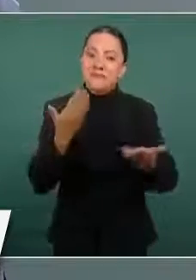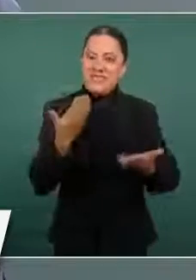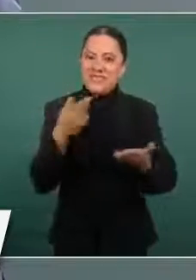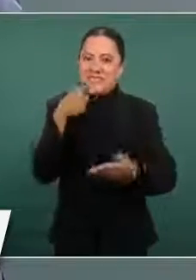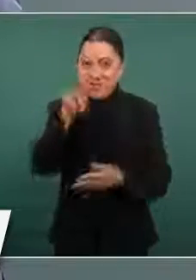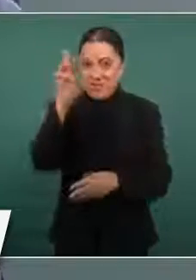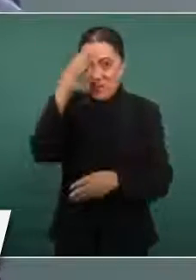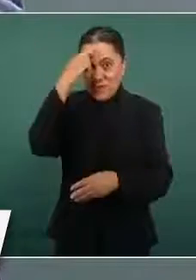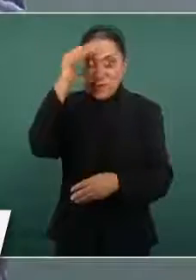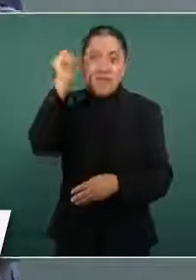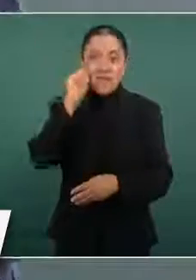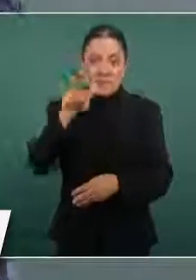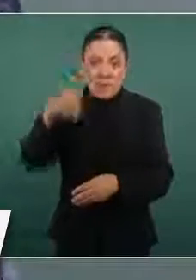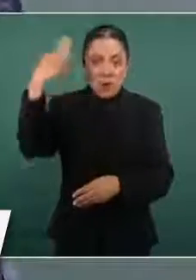que siempre Morelos es su casa.